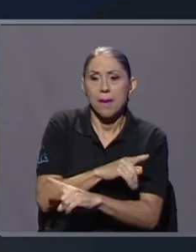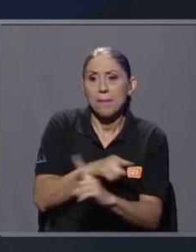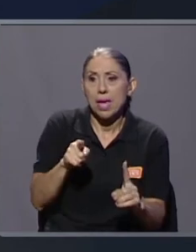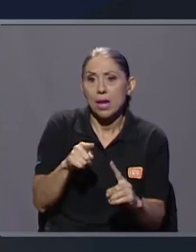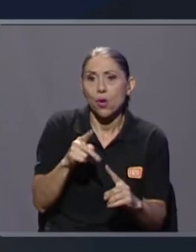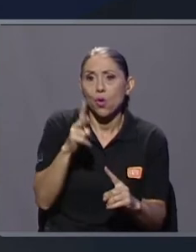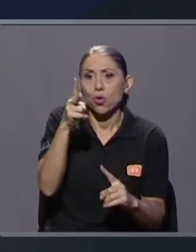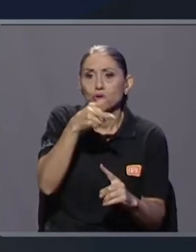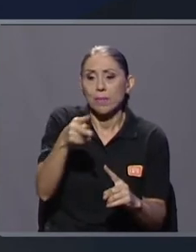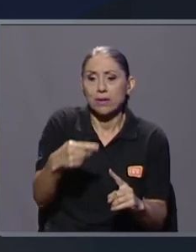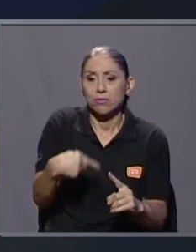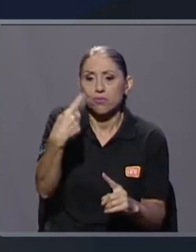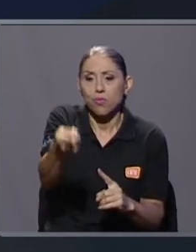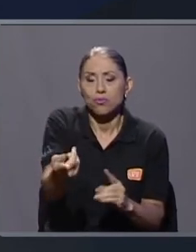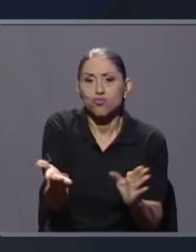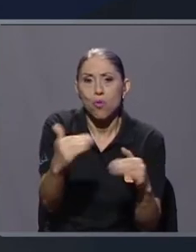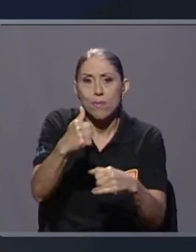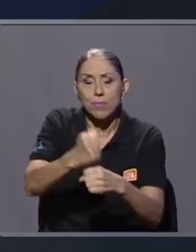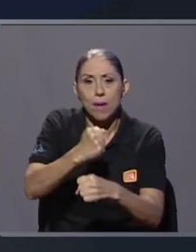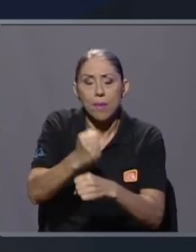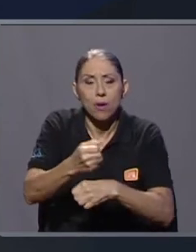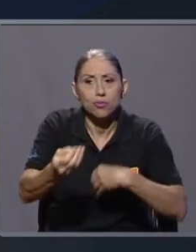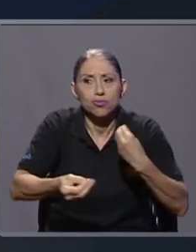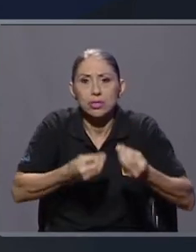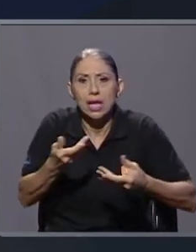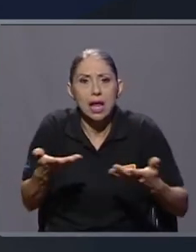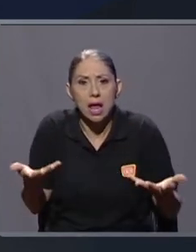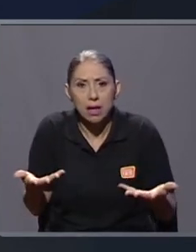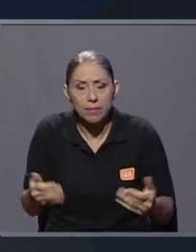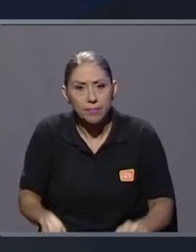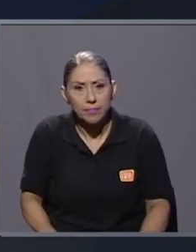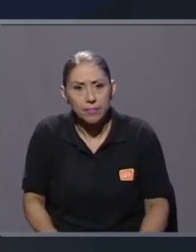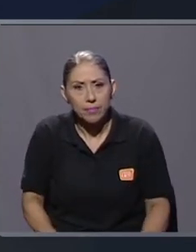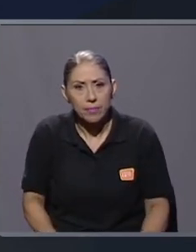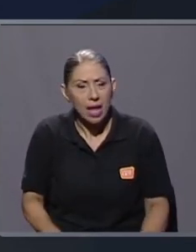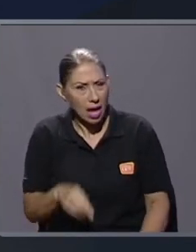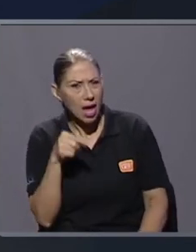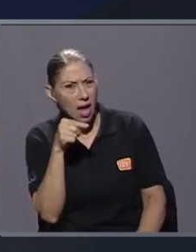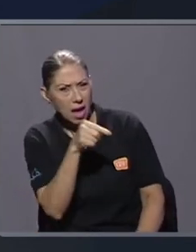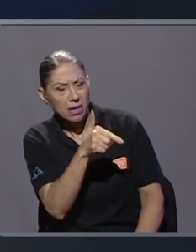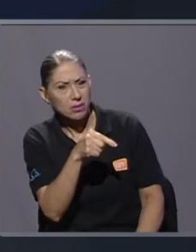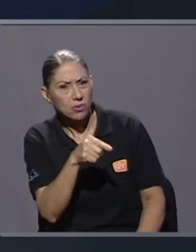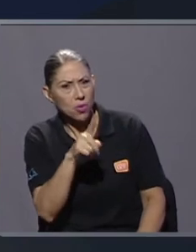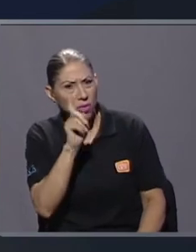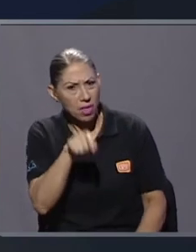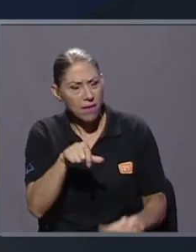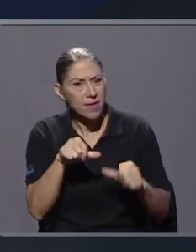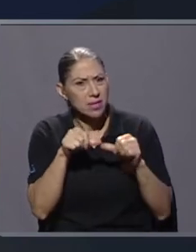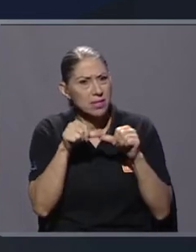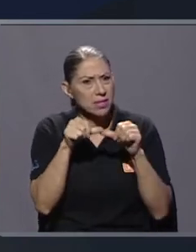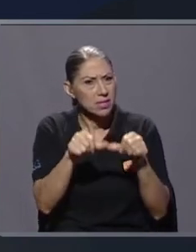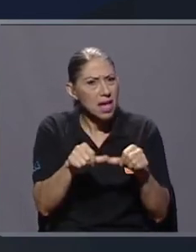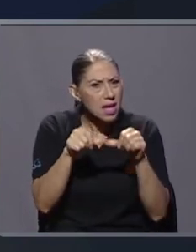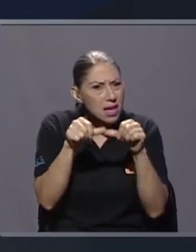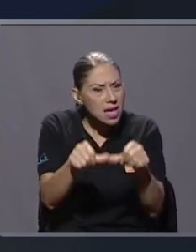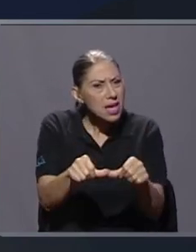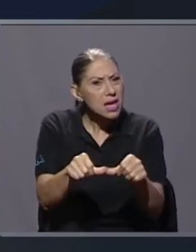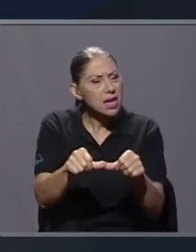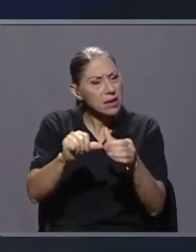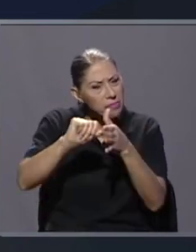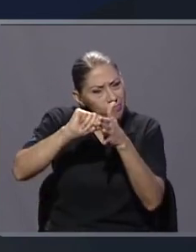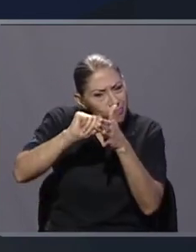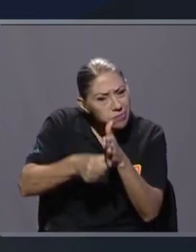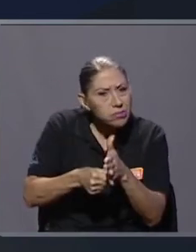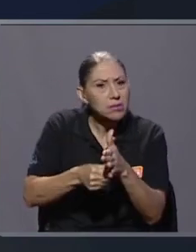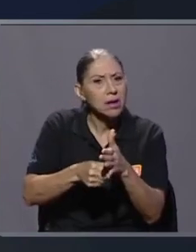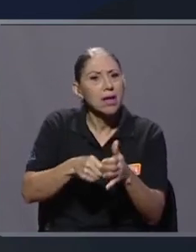un trabajo formal como lo tenía. ¿Es esto algo que debe el sector seguir haciendo hincapié ante